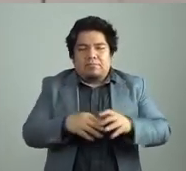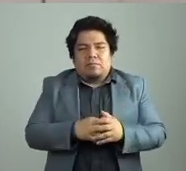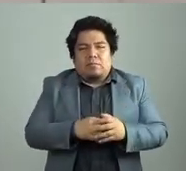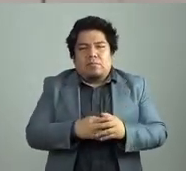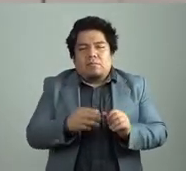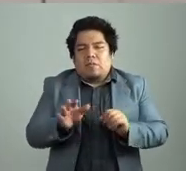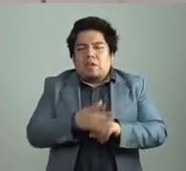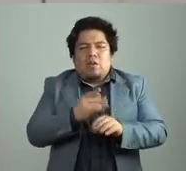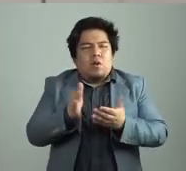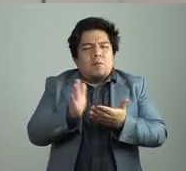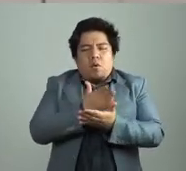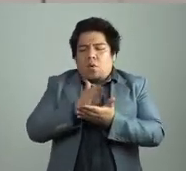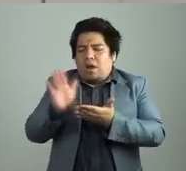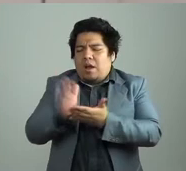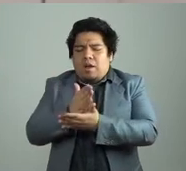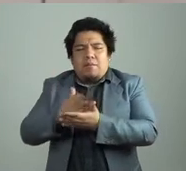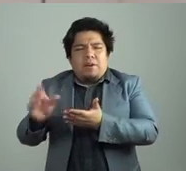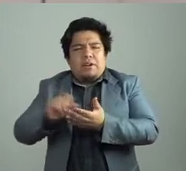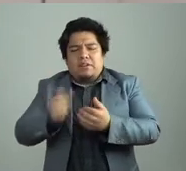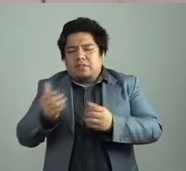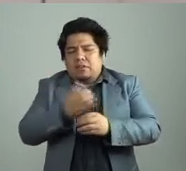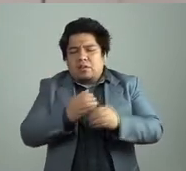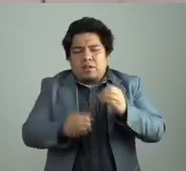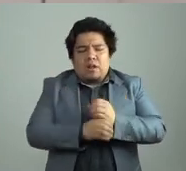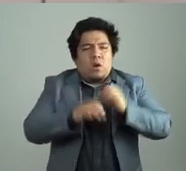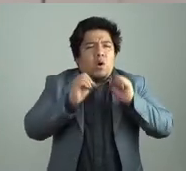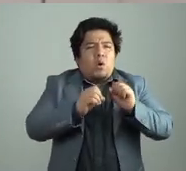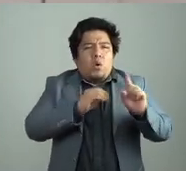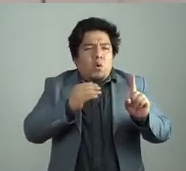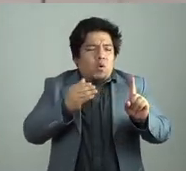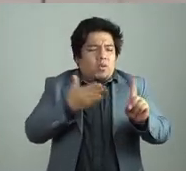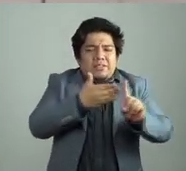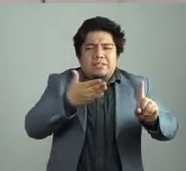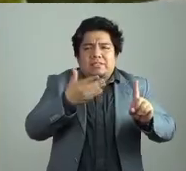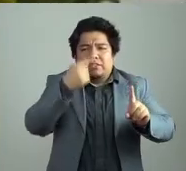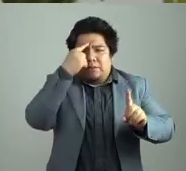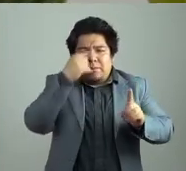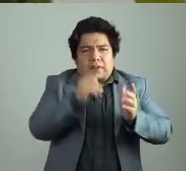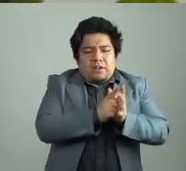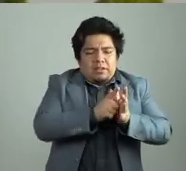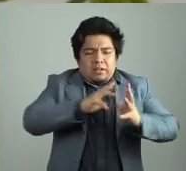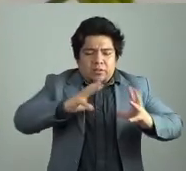otra instancia que también alberga la literatura.